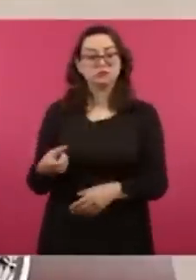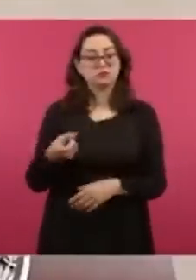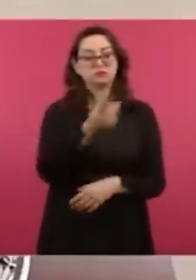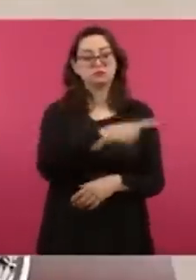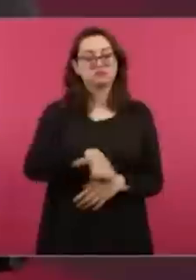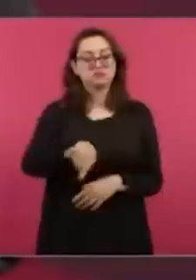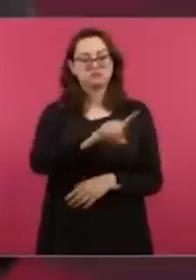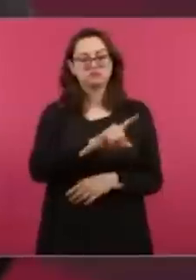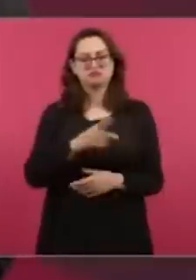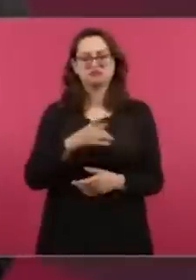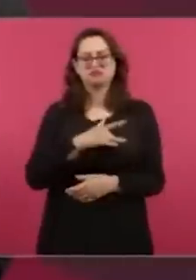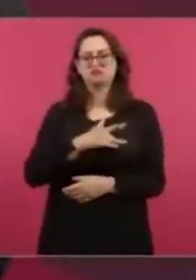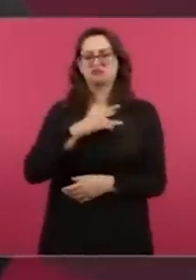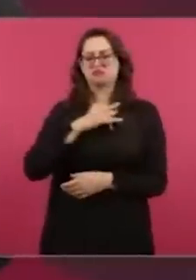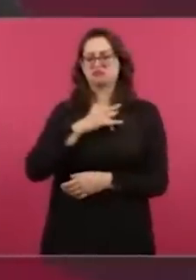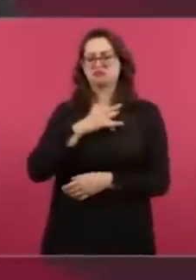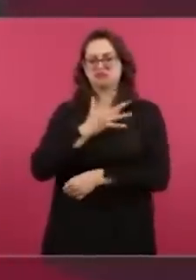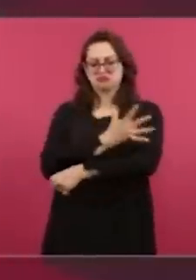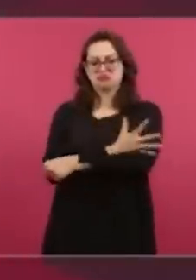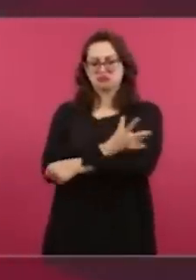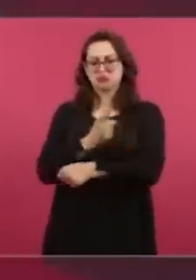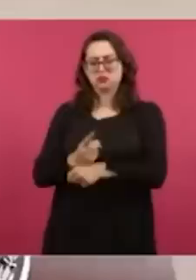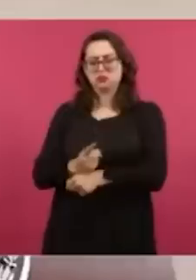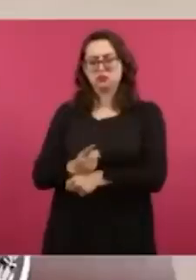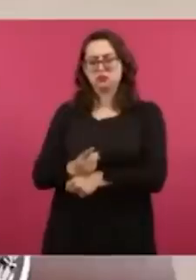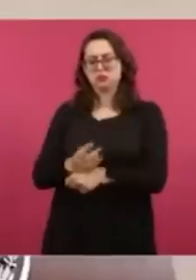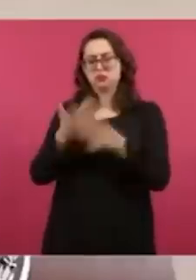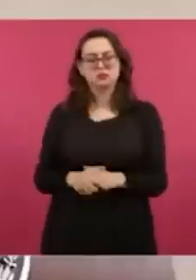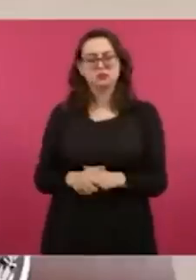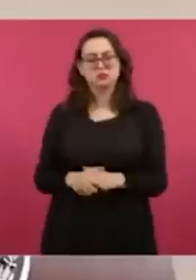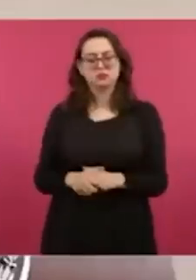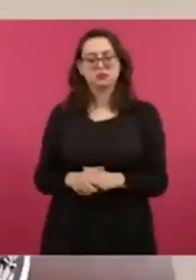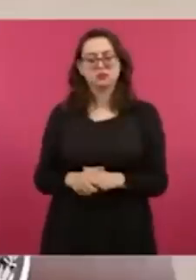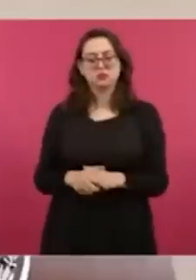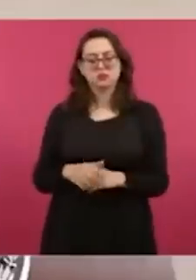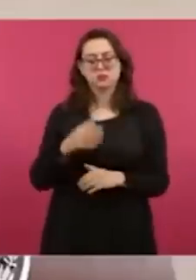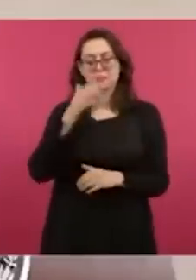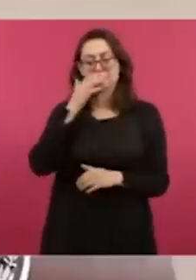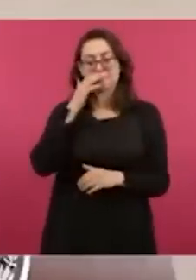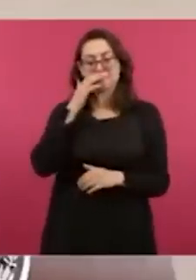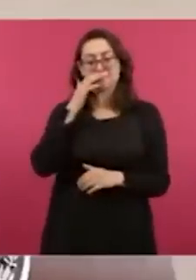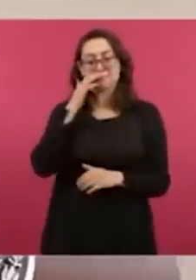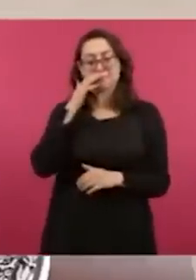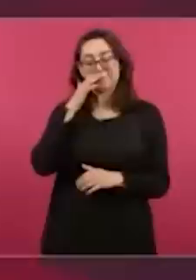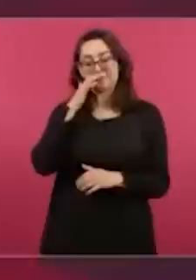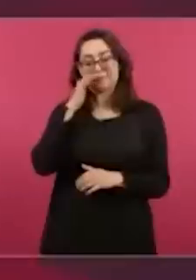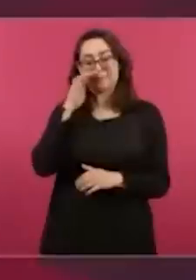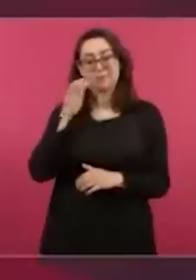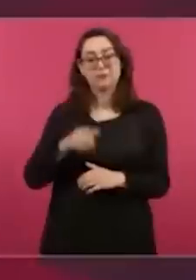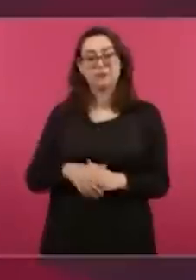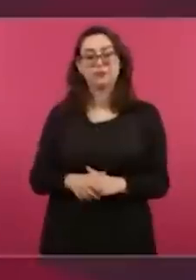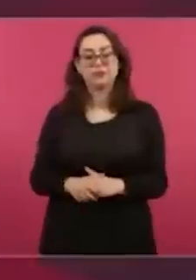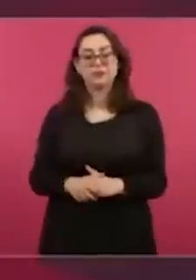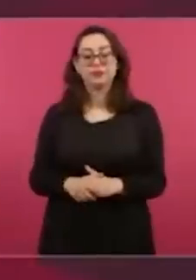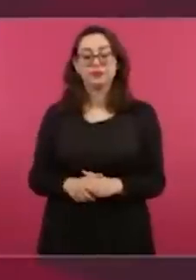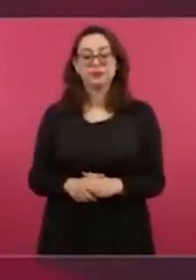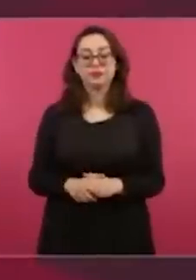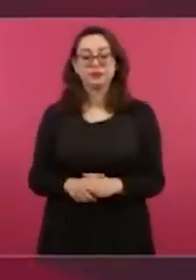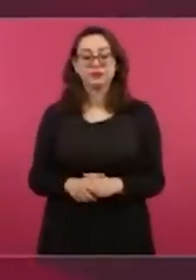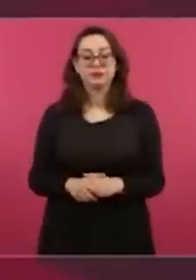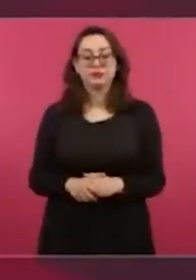hasta honesto, ¿no? Es decir, renuncio. Malo es cuando,